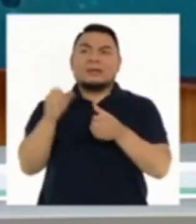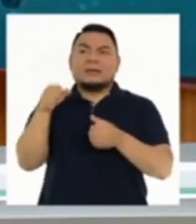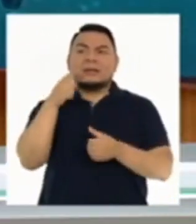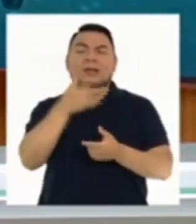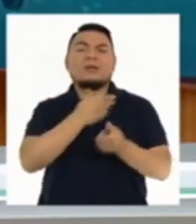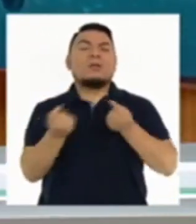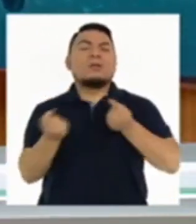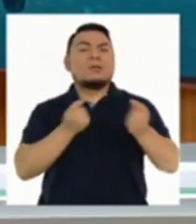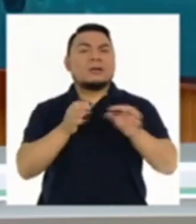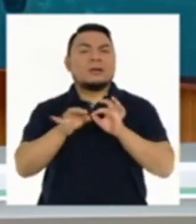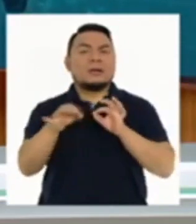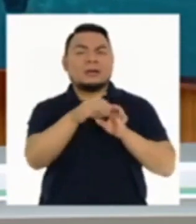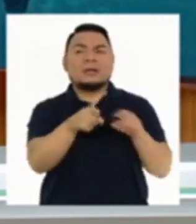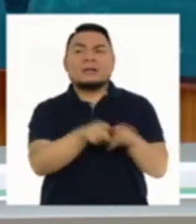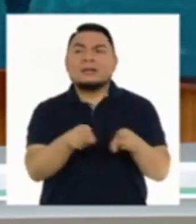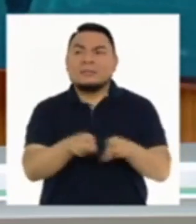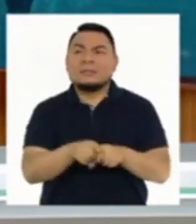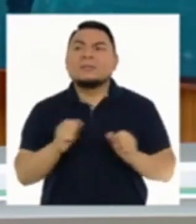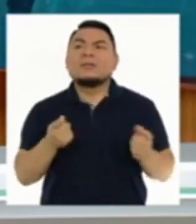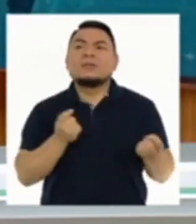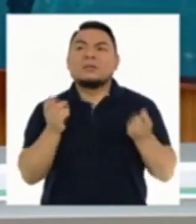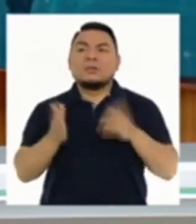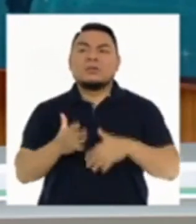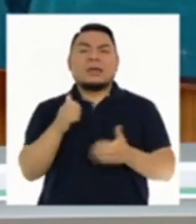Nacional de Gobiernos Regionales y, además, gobernador de Ayacucho.